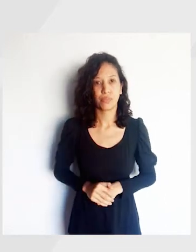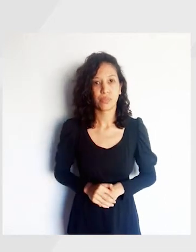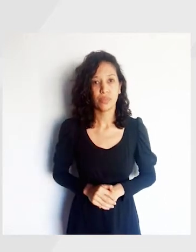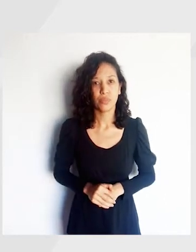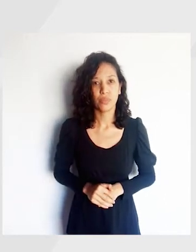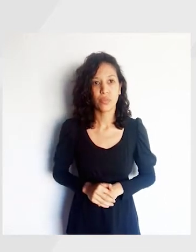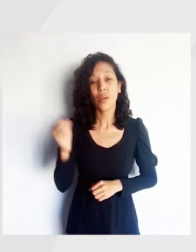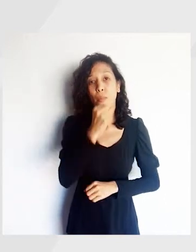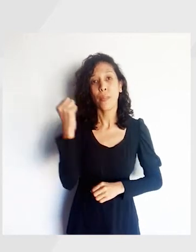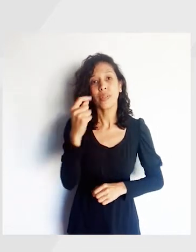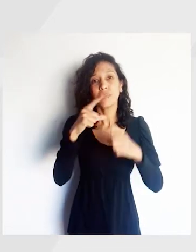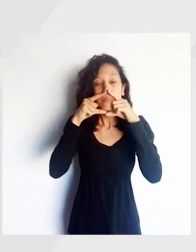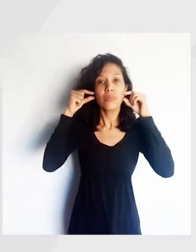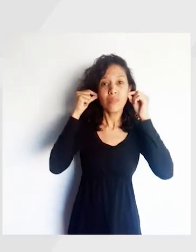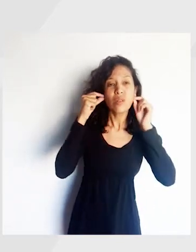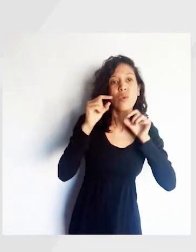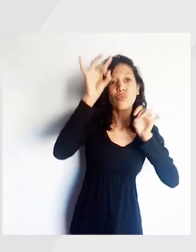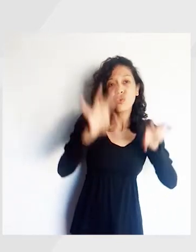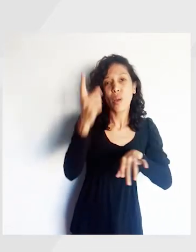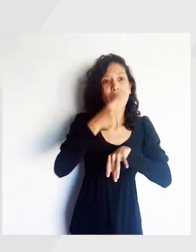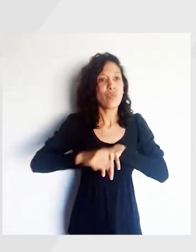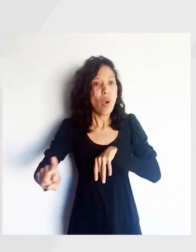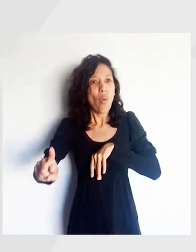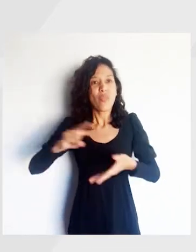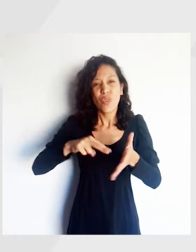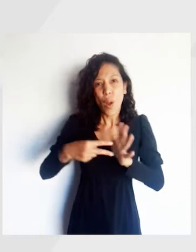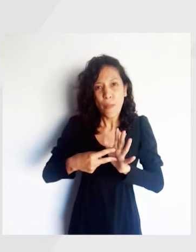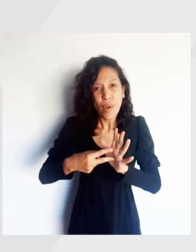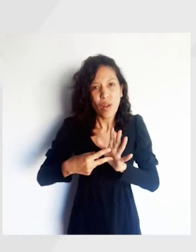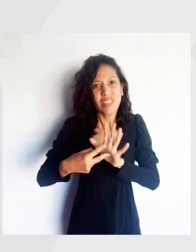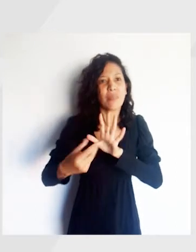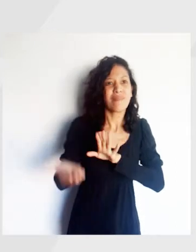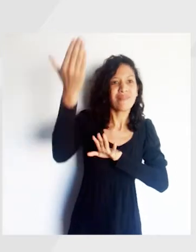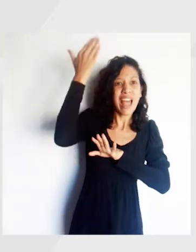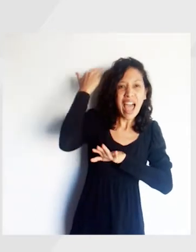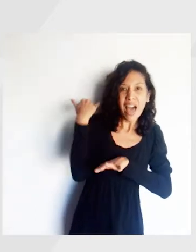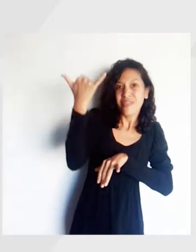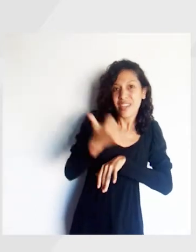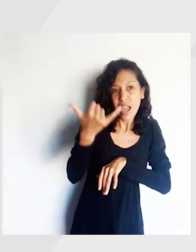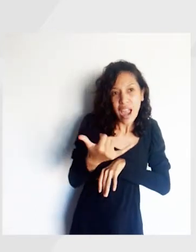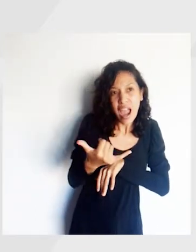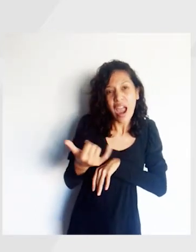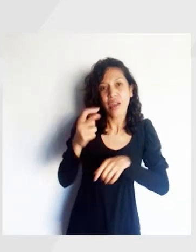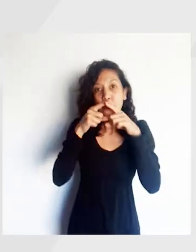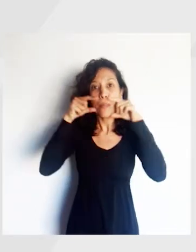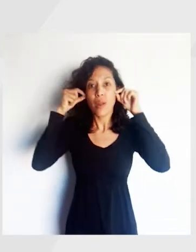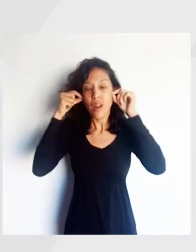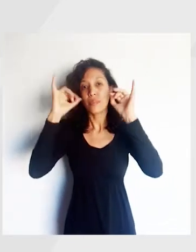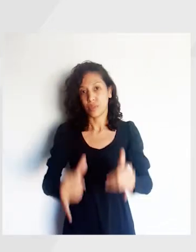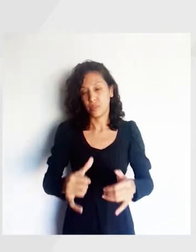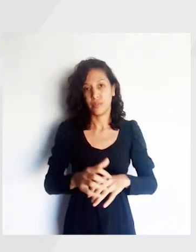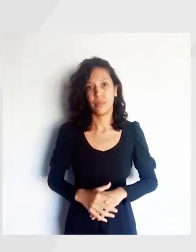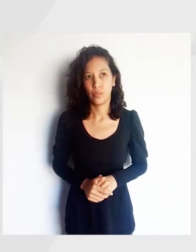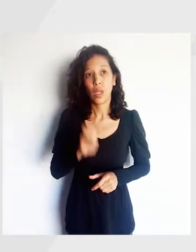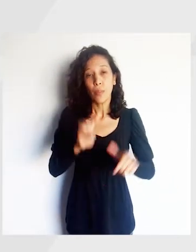automediques. Es importante señalar que el uso de barbijos es recomendado cuando sufrís algún síntoma de infección